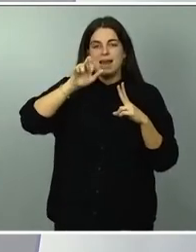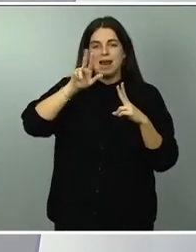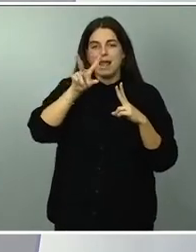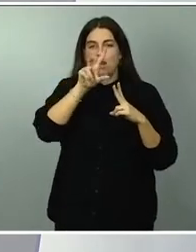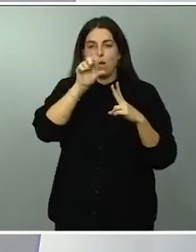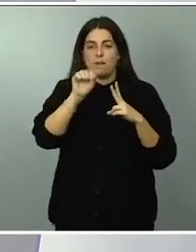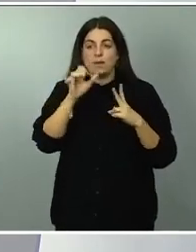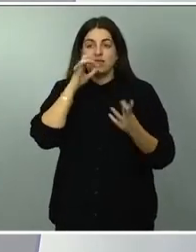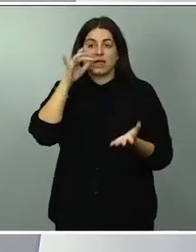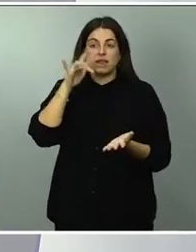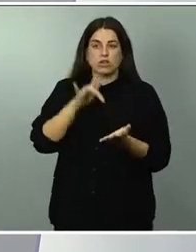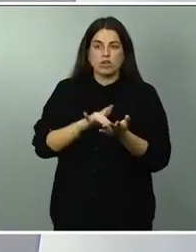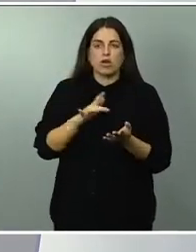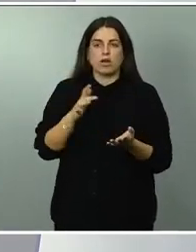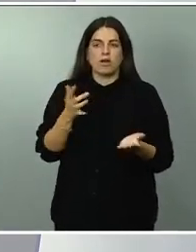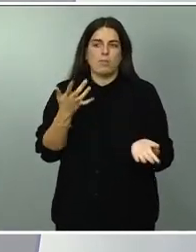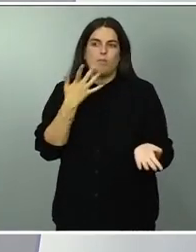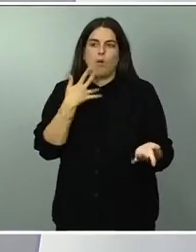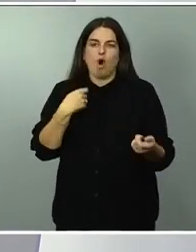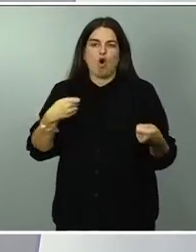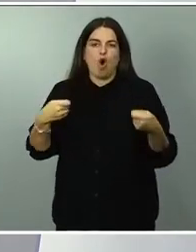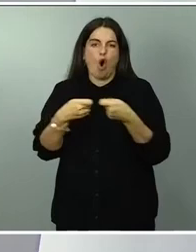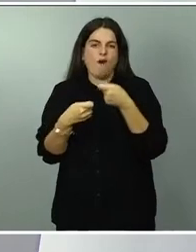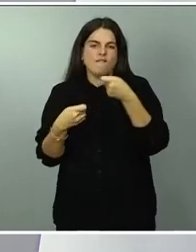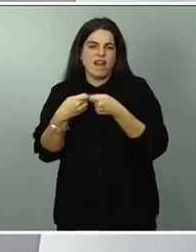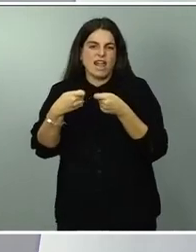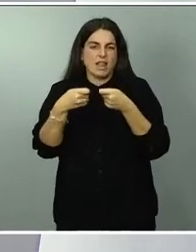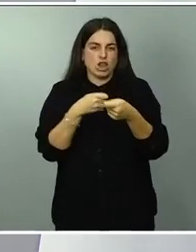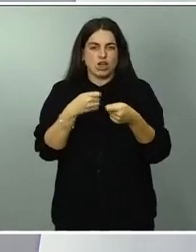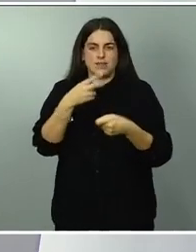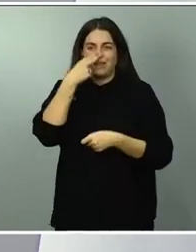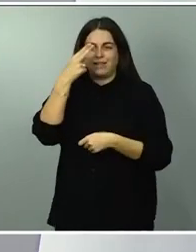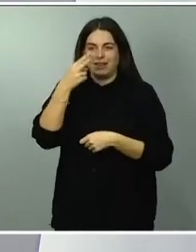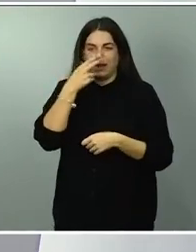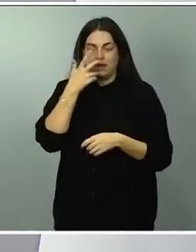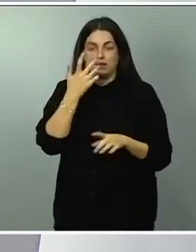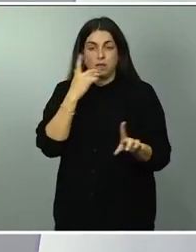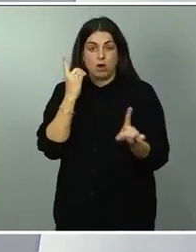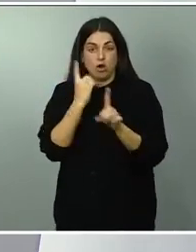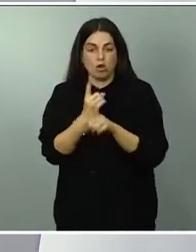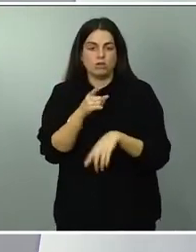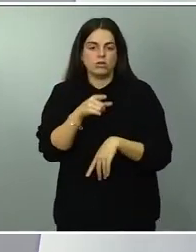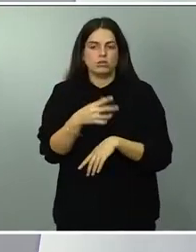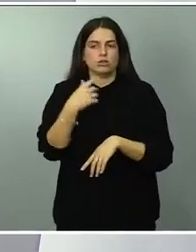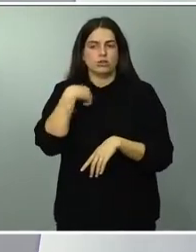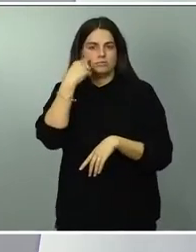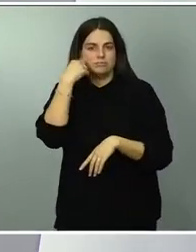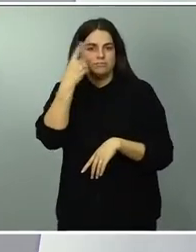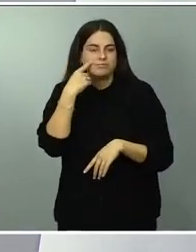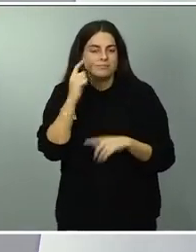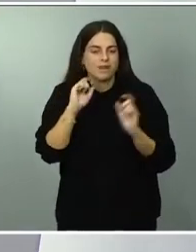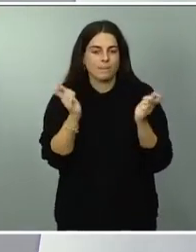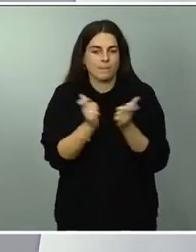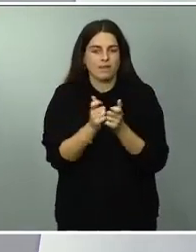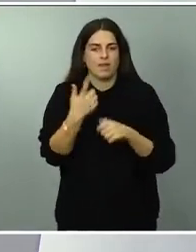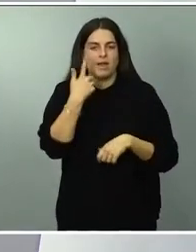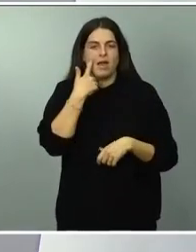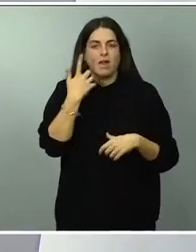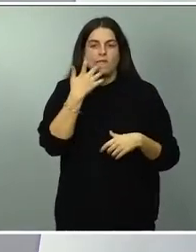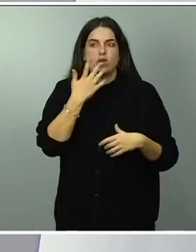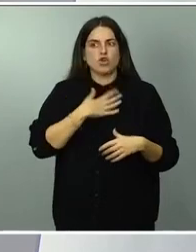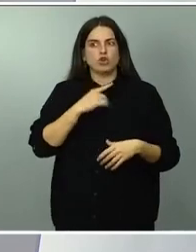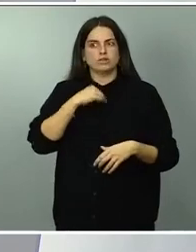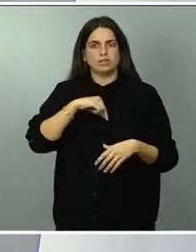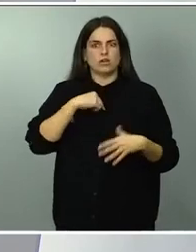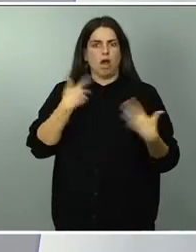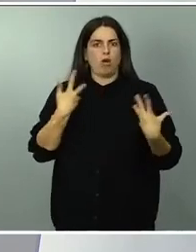interés pues yo creo que podemos como país sentirnos bastante satisfechos que hemos puesto en marcha una serie de